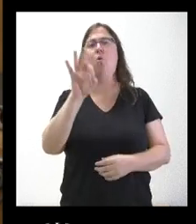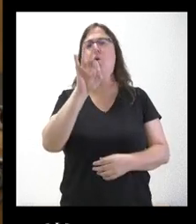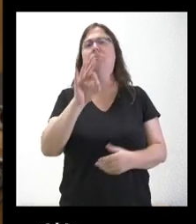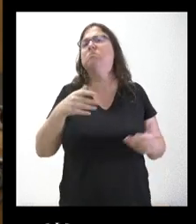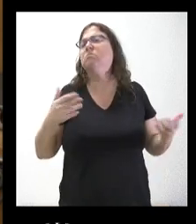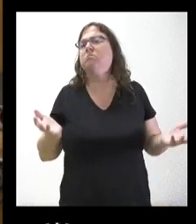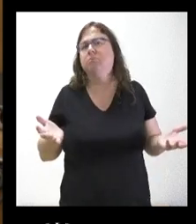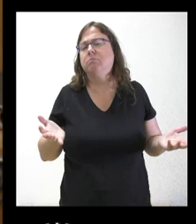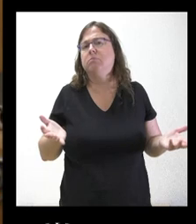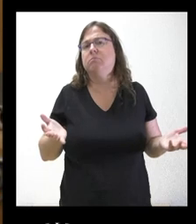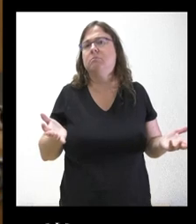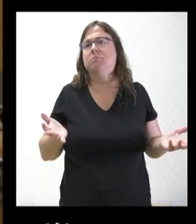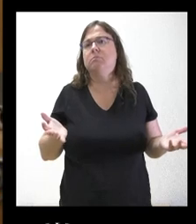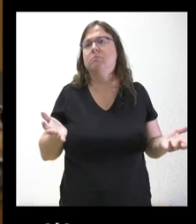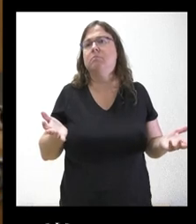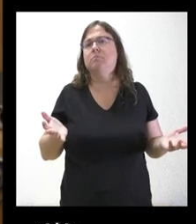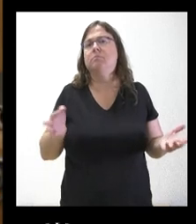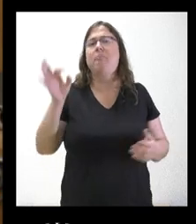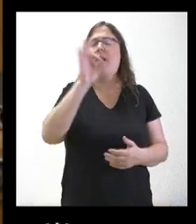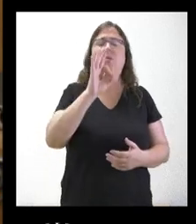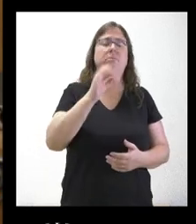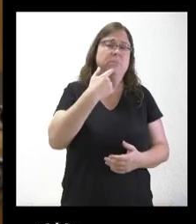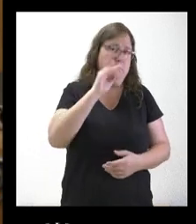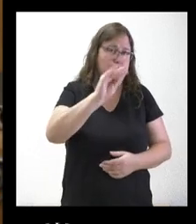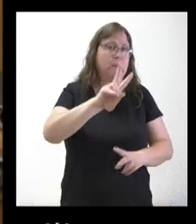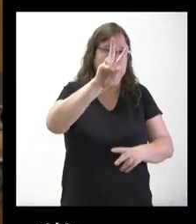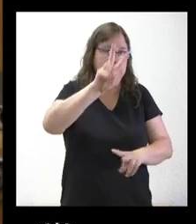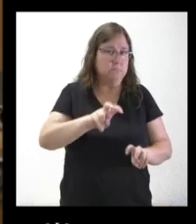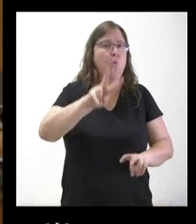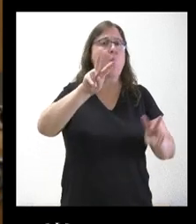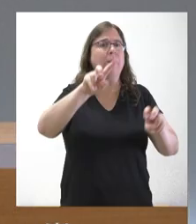es… o… si es nueva. Muchas gracias.